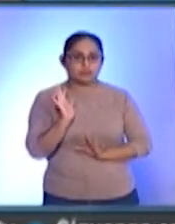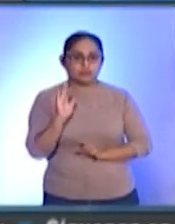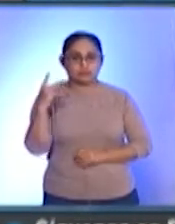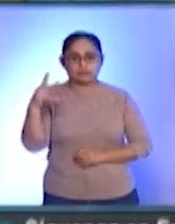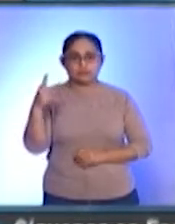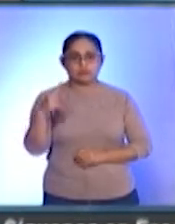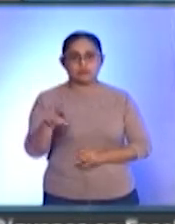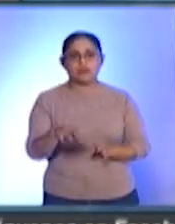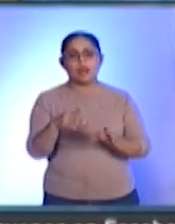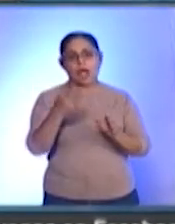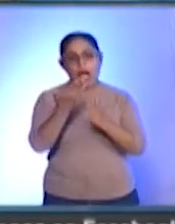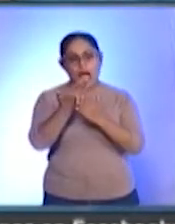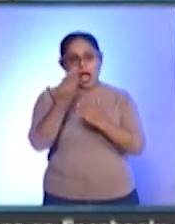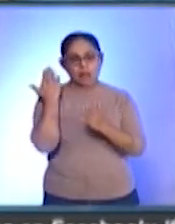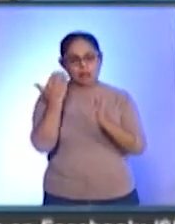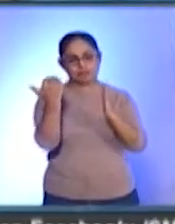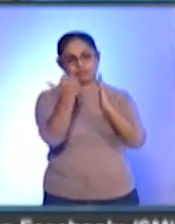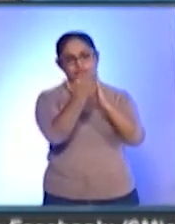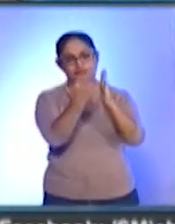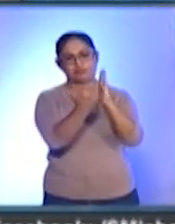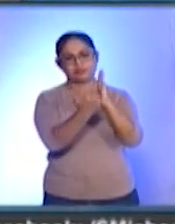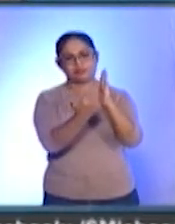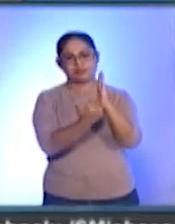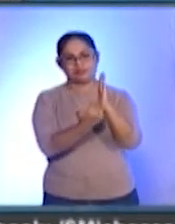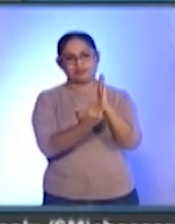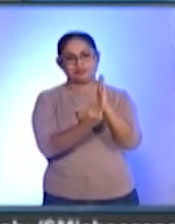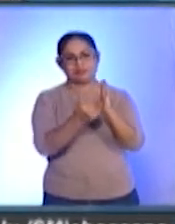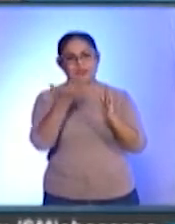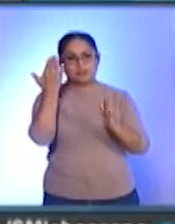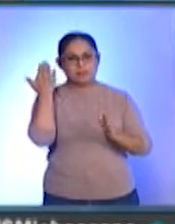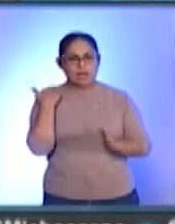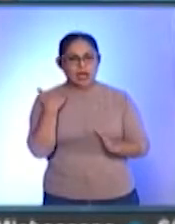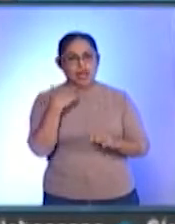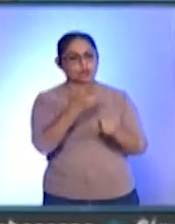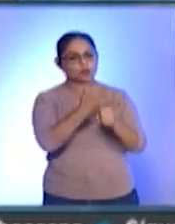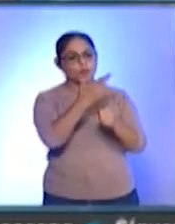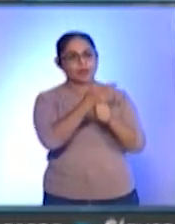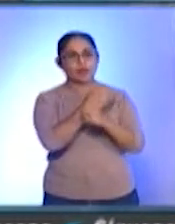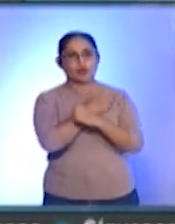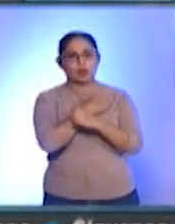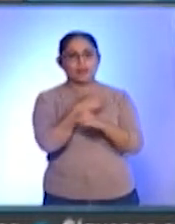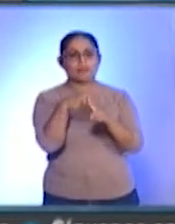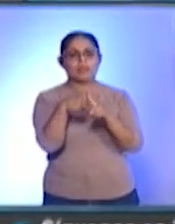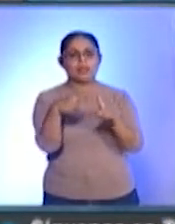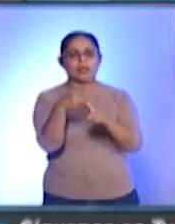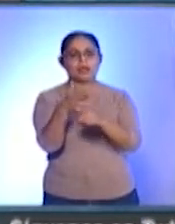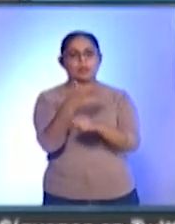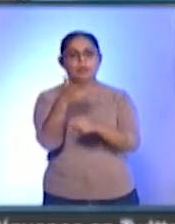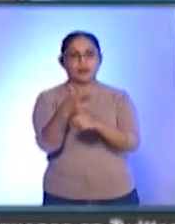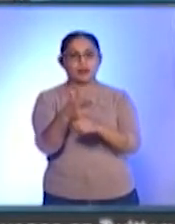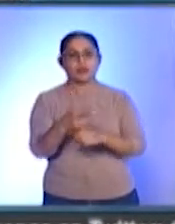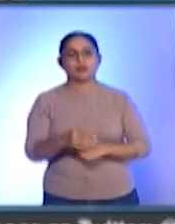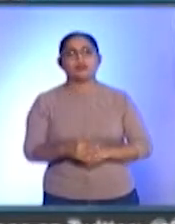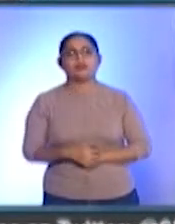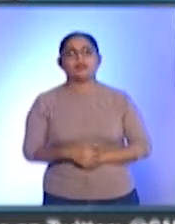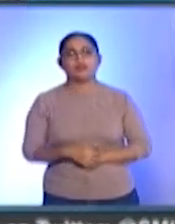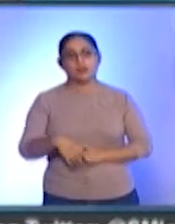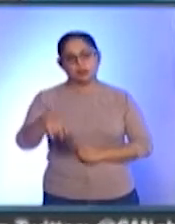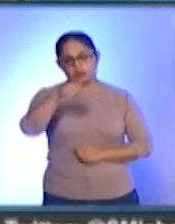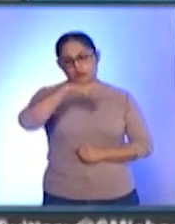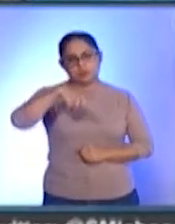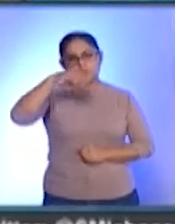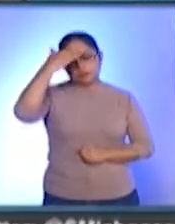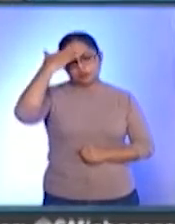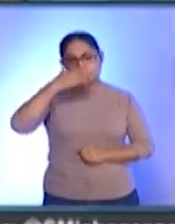a los protocolos que tenemos para educación superior y para educación media superior. Sabemos que las